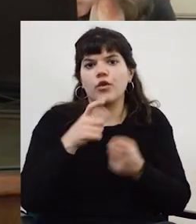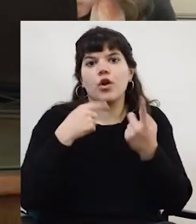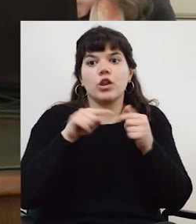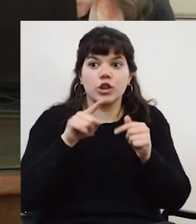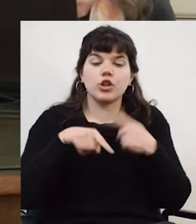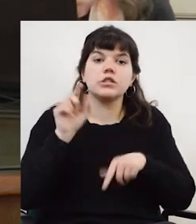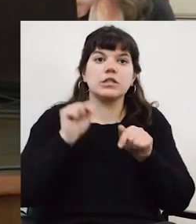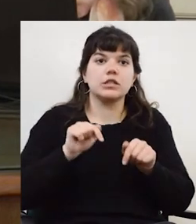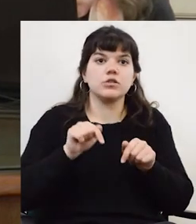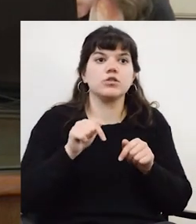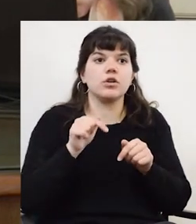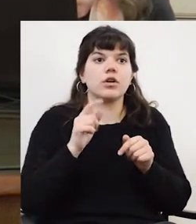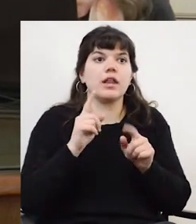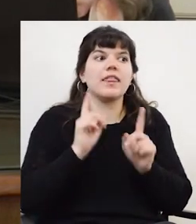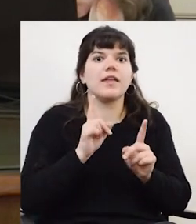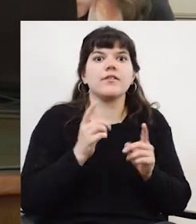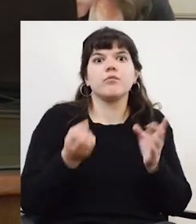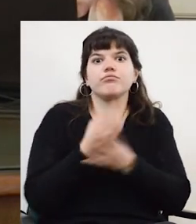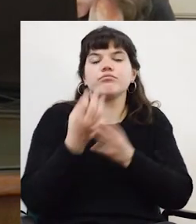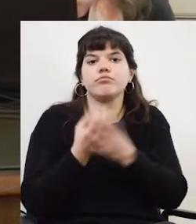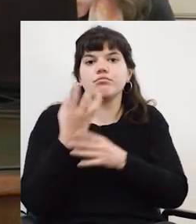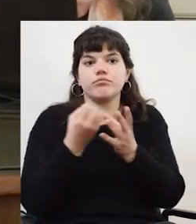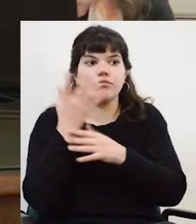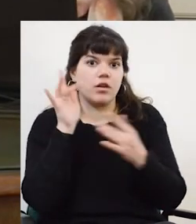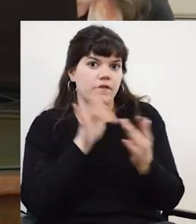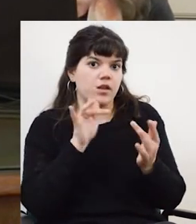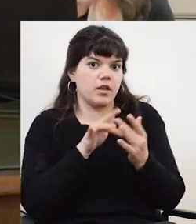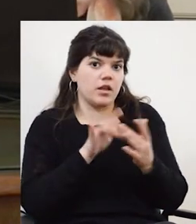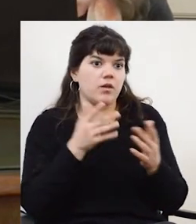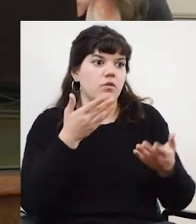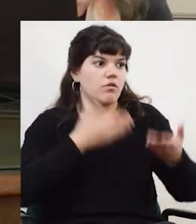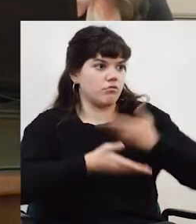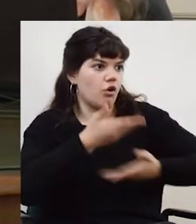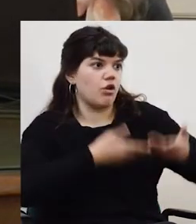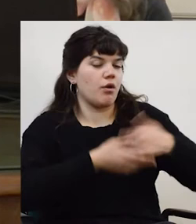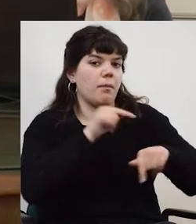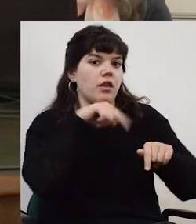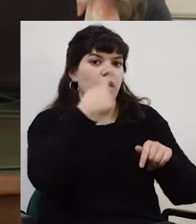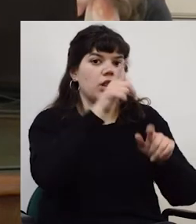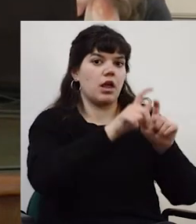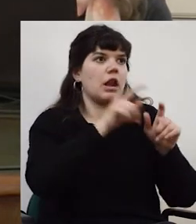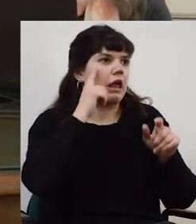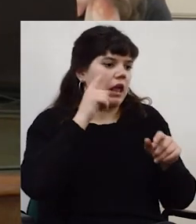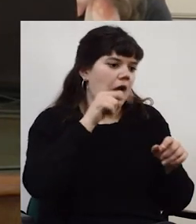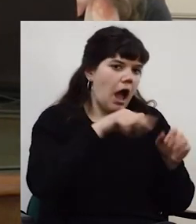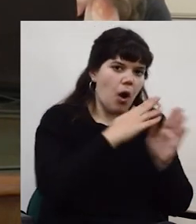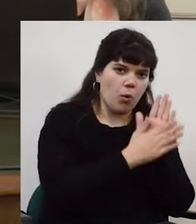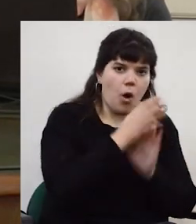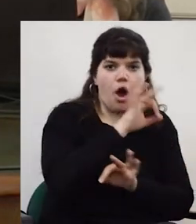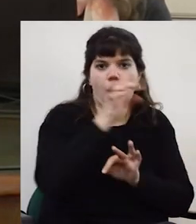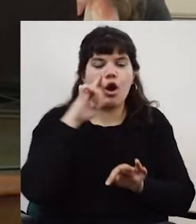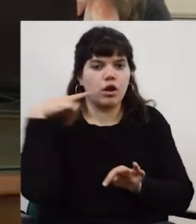hace generando vínculos, o sea, redes del tipo que se quieran, nacionales, internacionales,